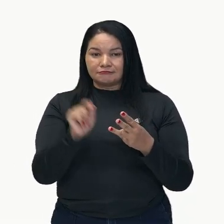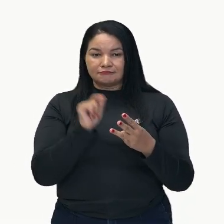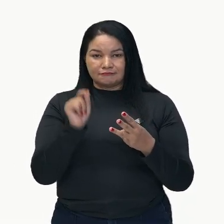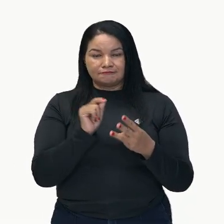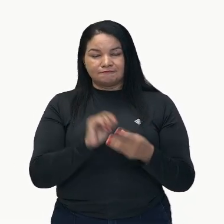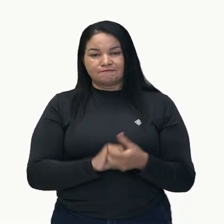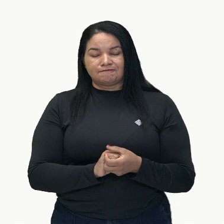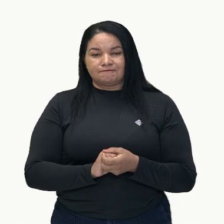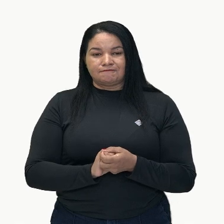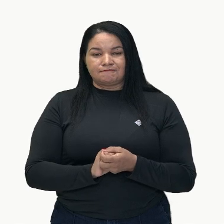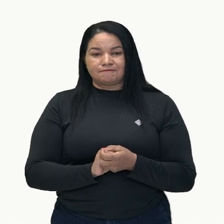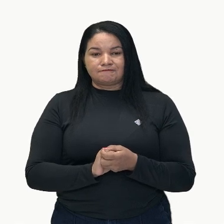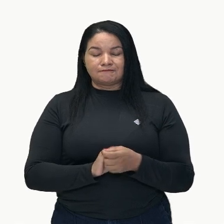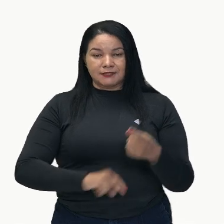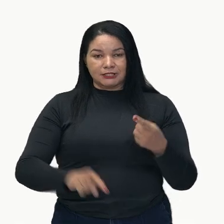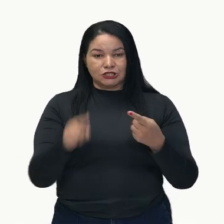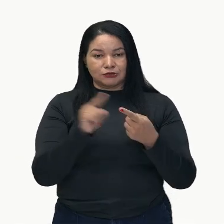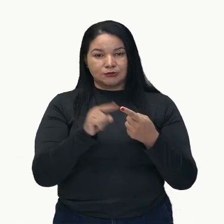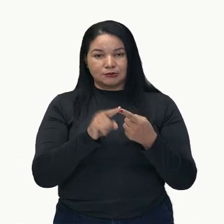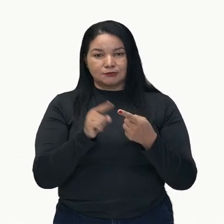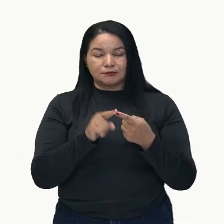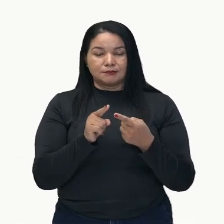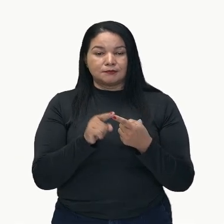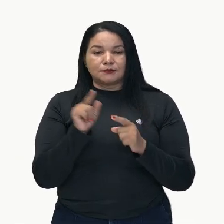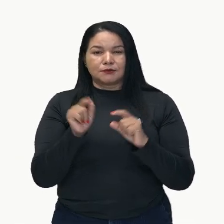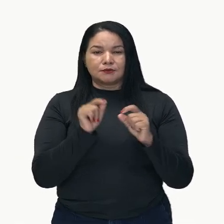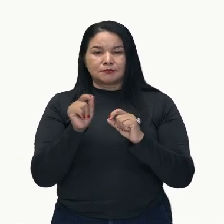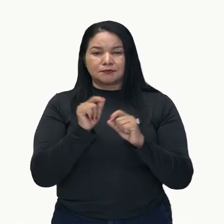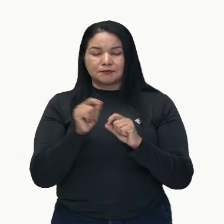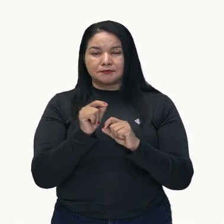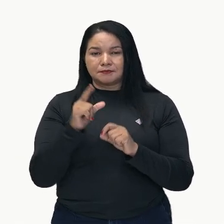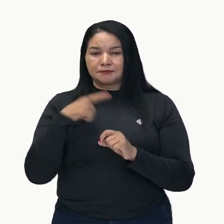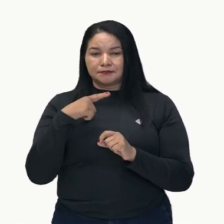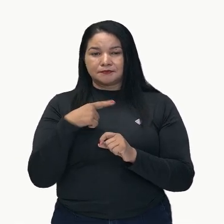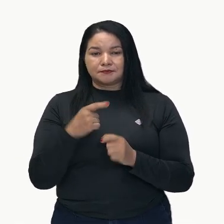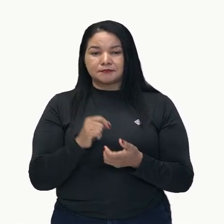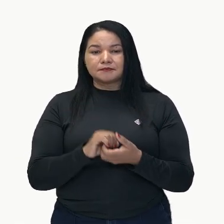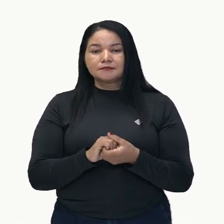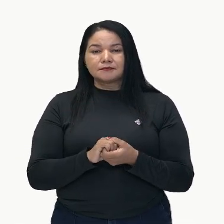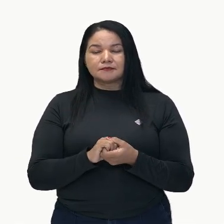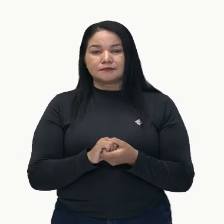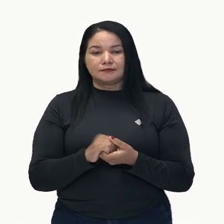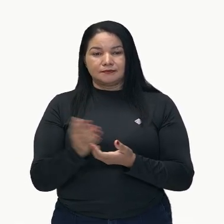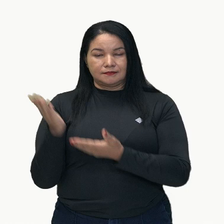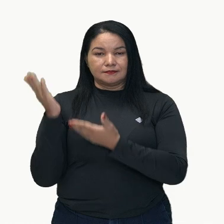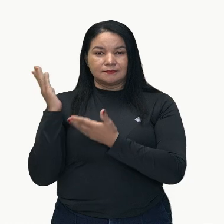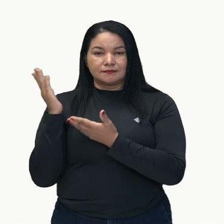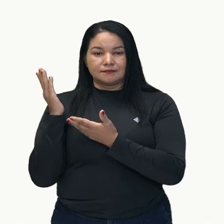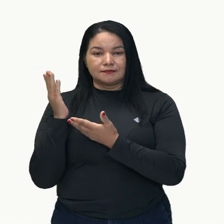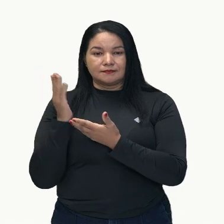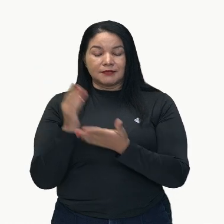Entonces, la primera parte del texto narrativo es la introducción.